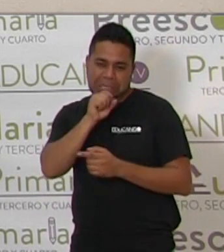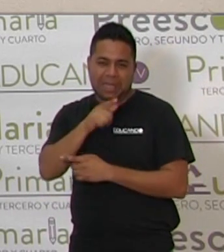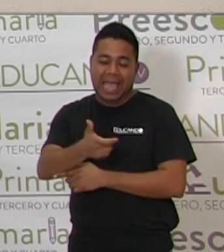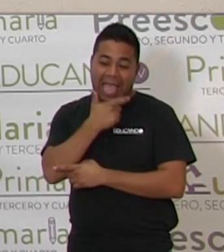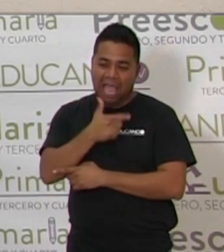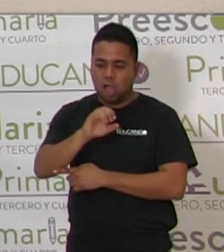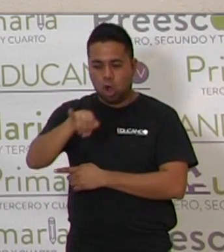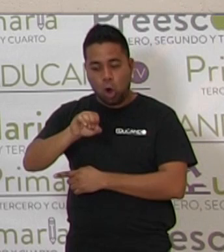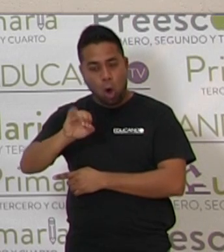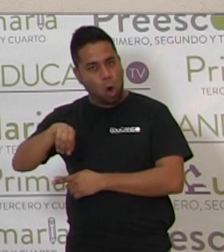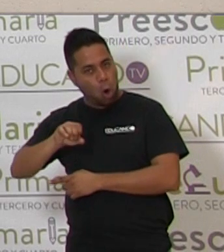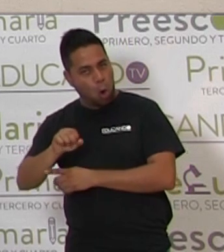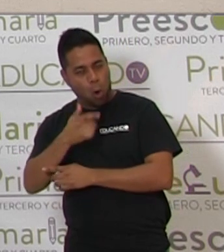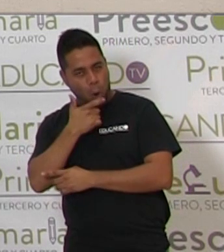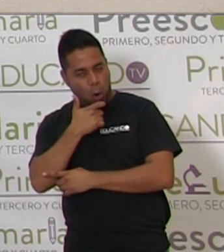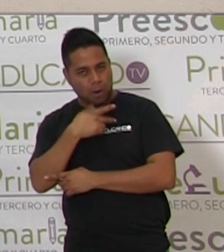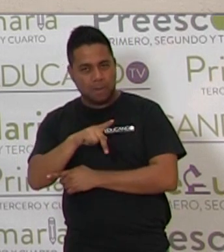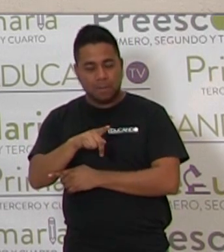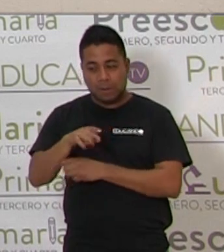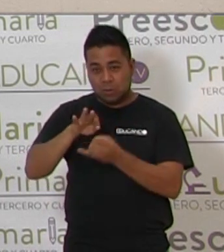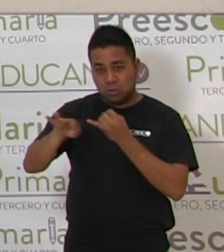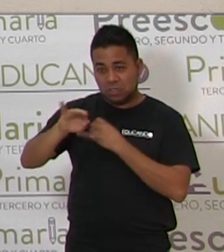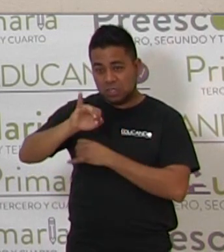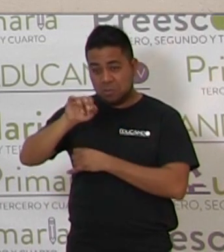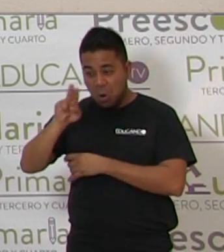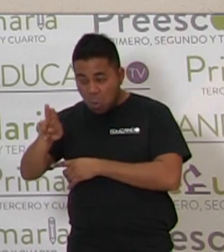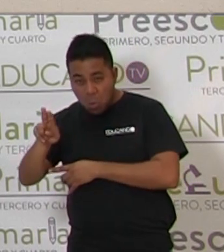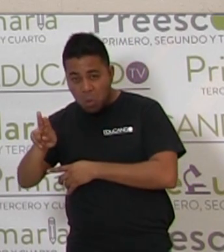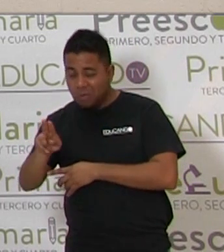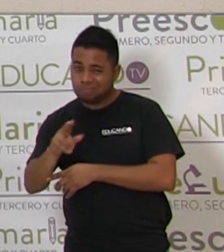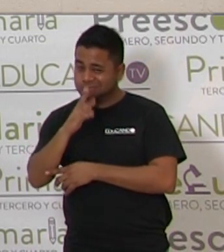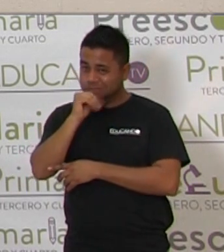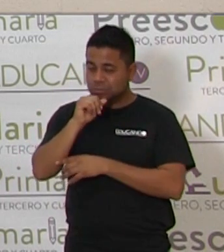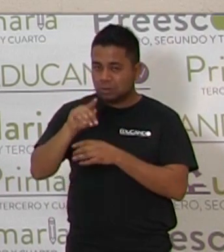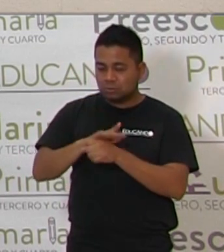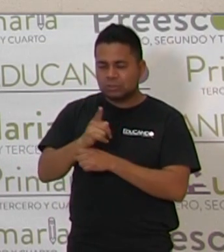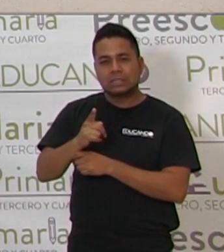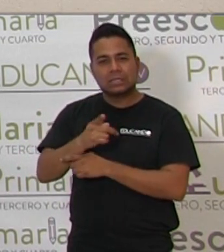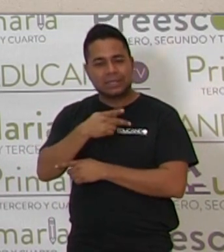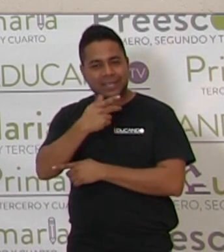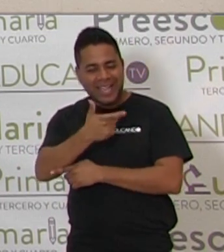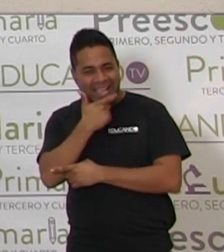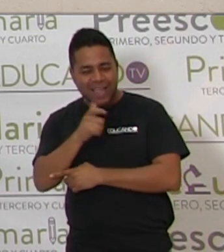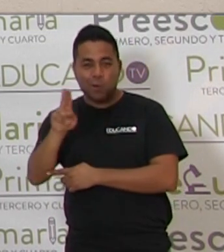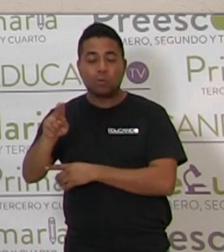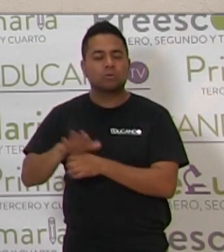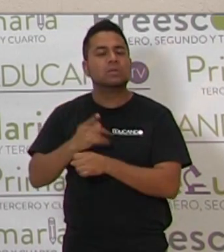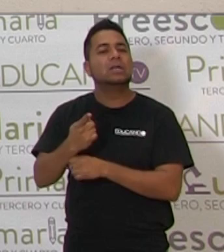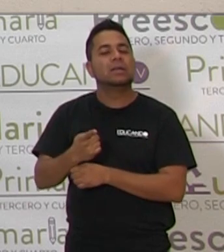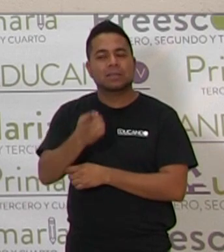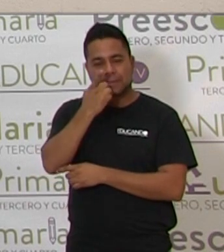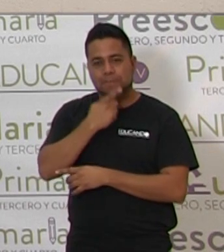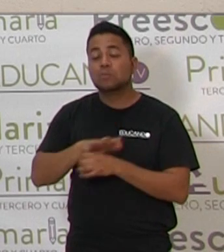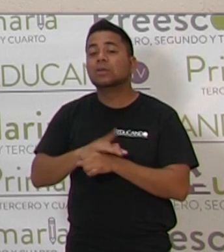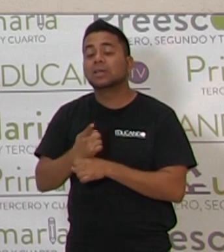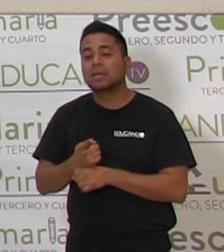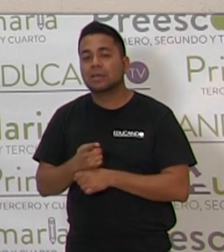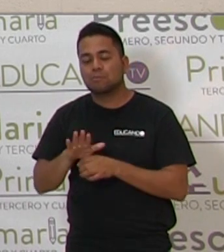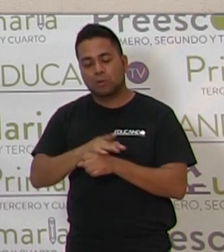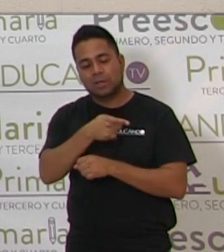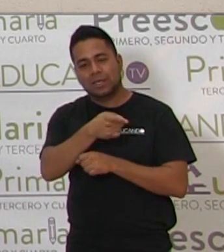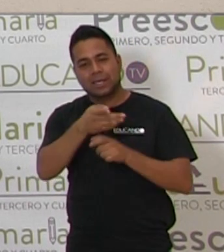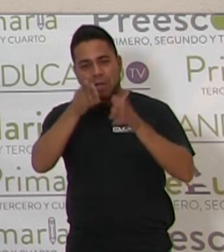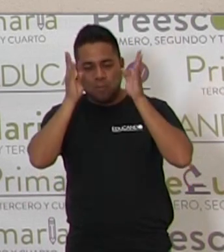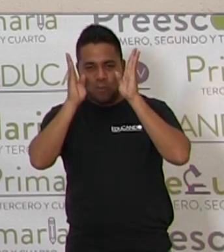y así se ríe la O, jo, jo, jo, jo, pero no ríe la U, porque no ríe la U, a ver por qué,